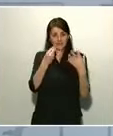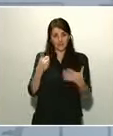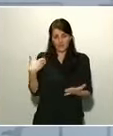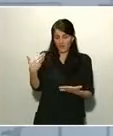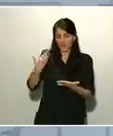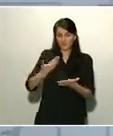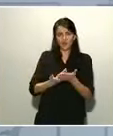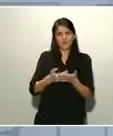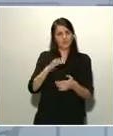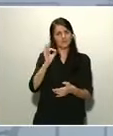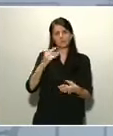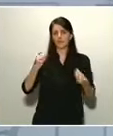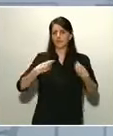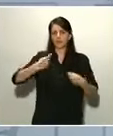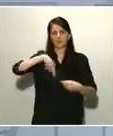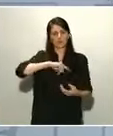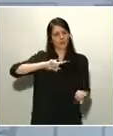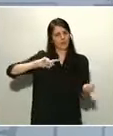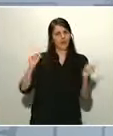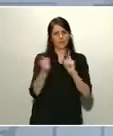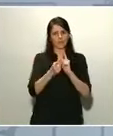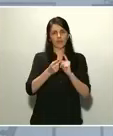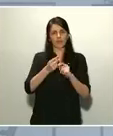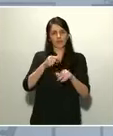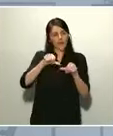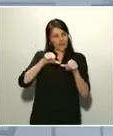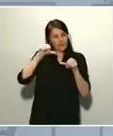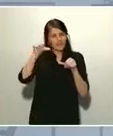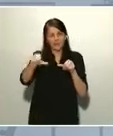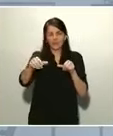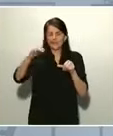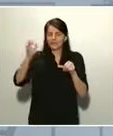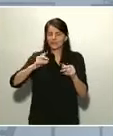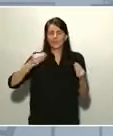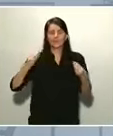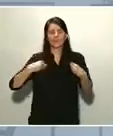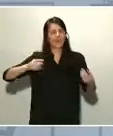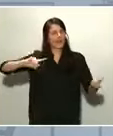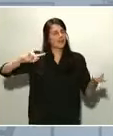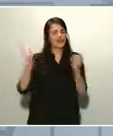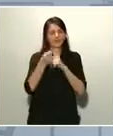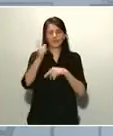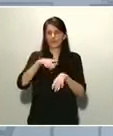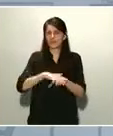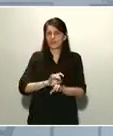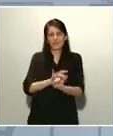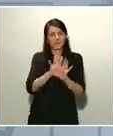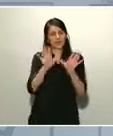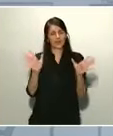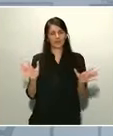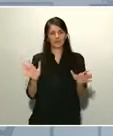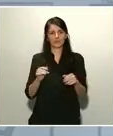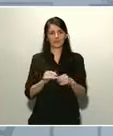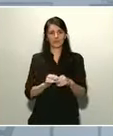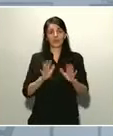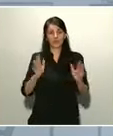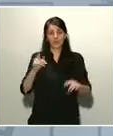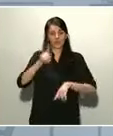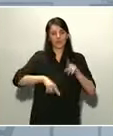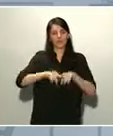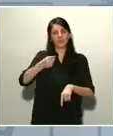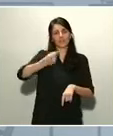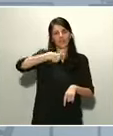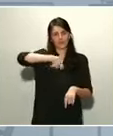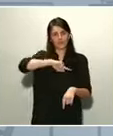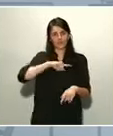con su dureza nos cambiarán todavía más. Eso es inexorable. De nosotros depende que nos cambien para bien,